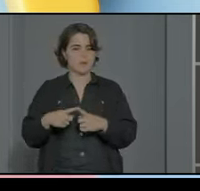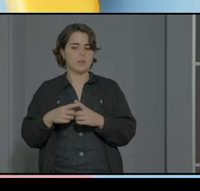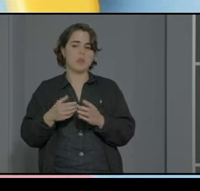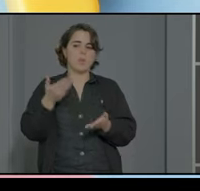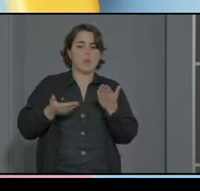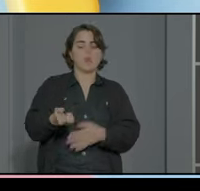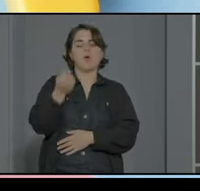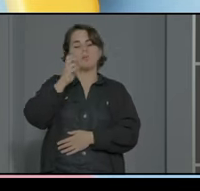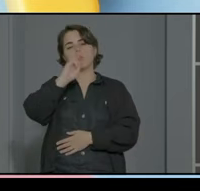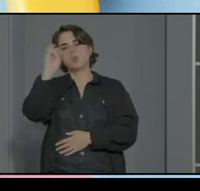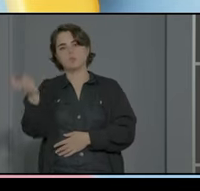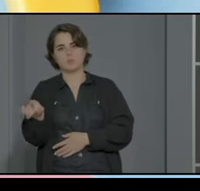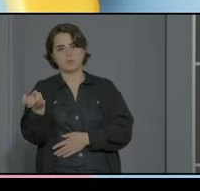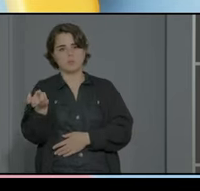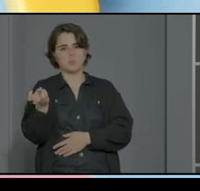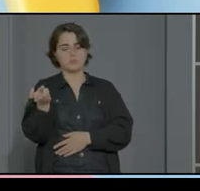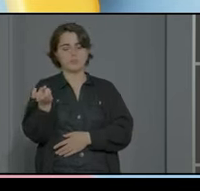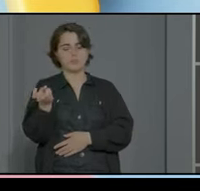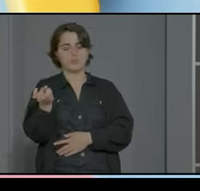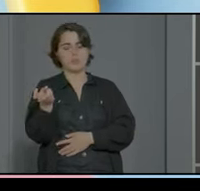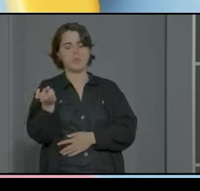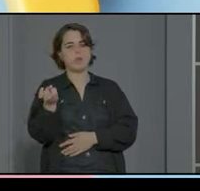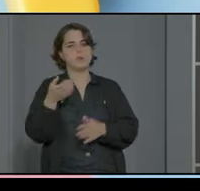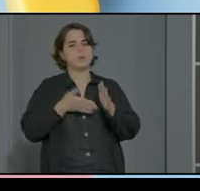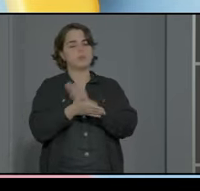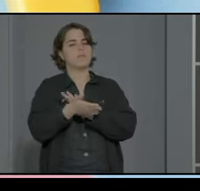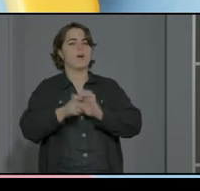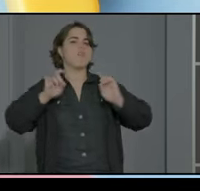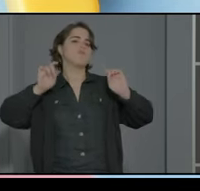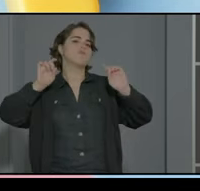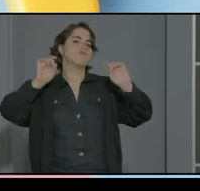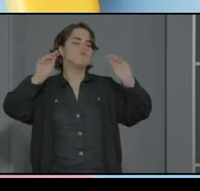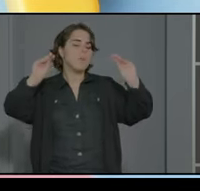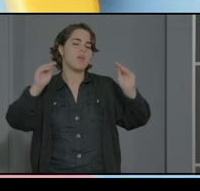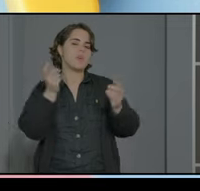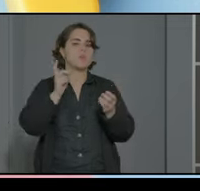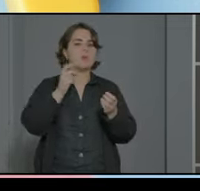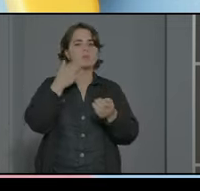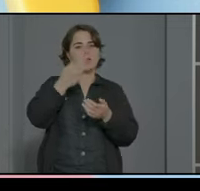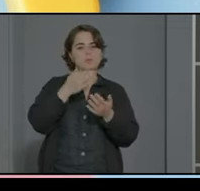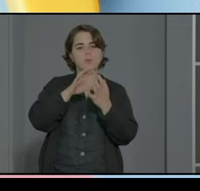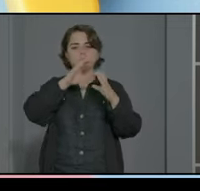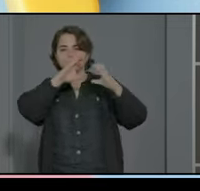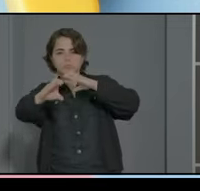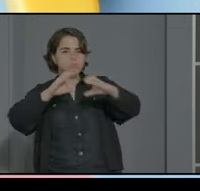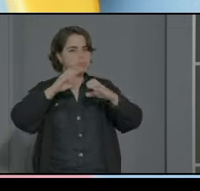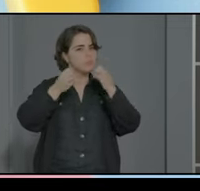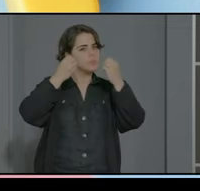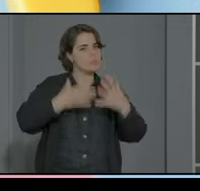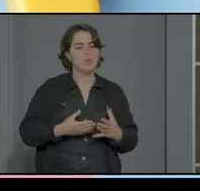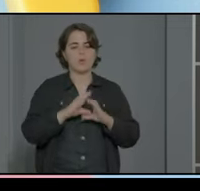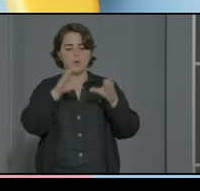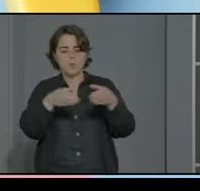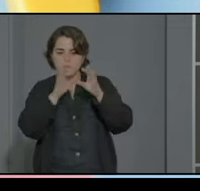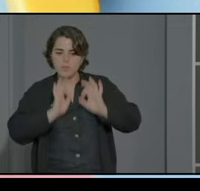que tenemos que no solo formar sino tener una comunicación fluida con ellos con ellos con equipo